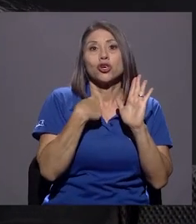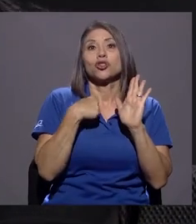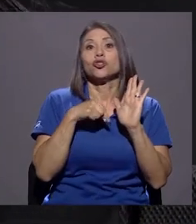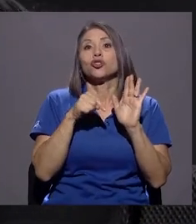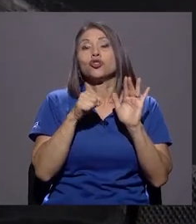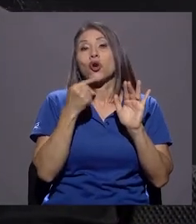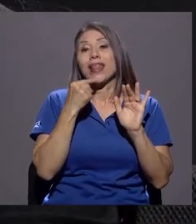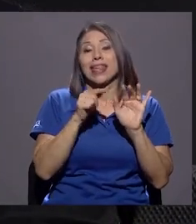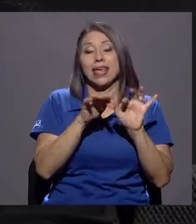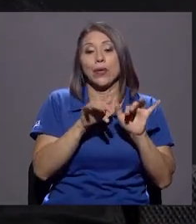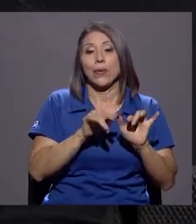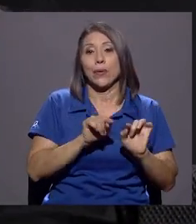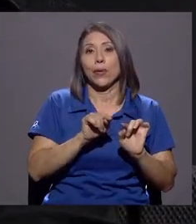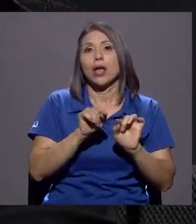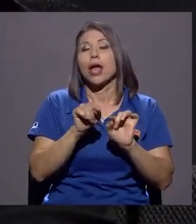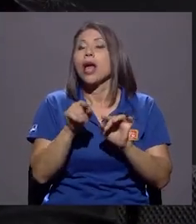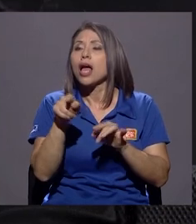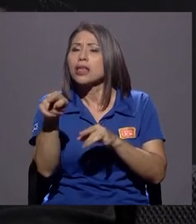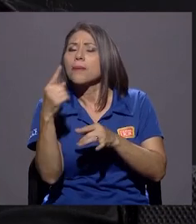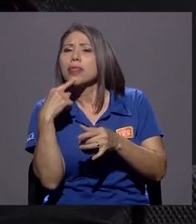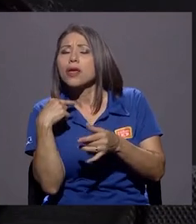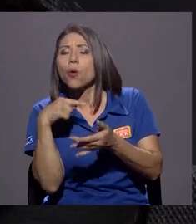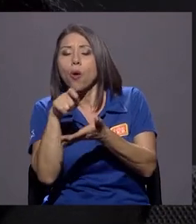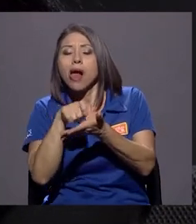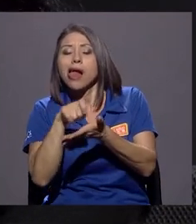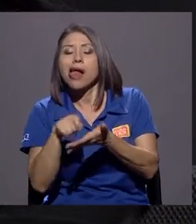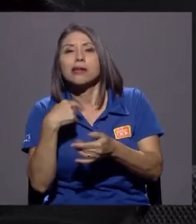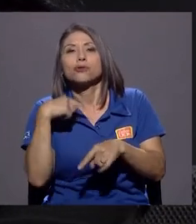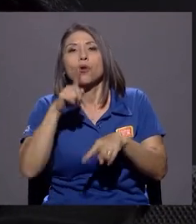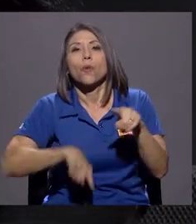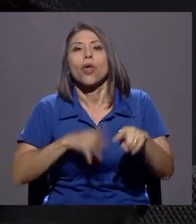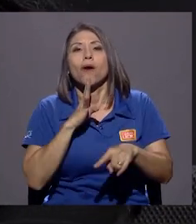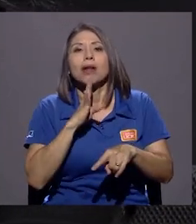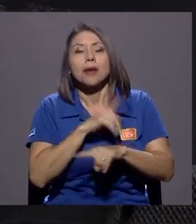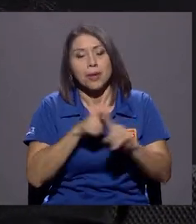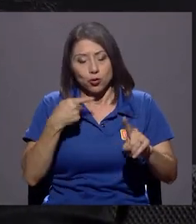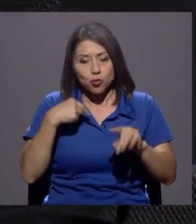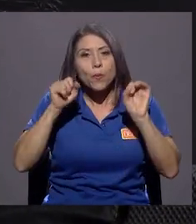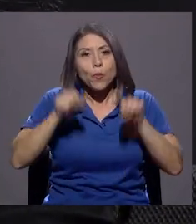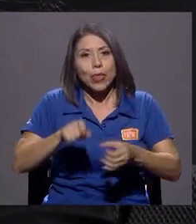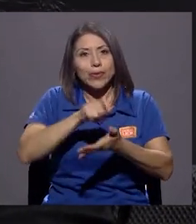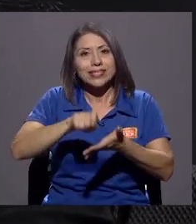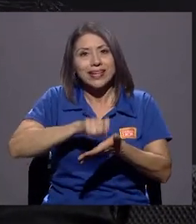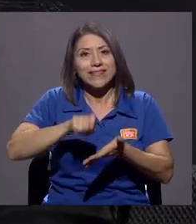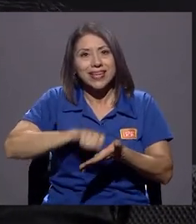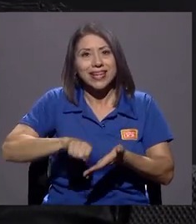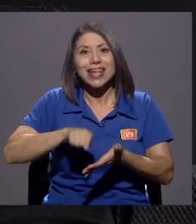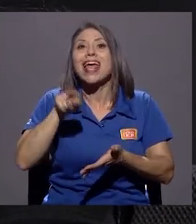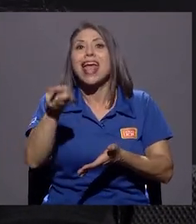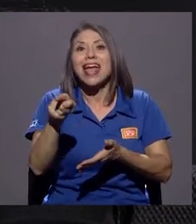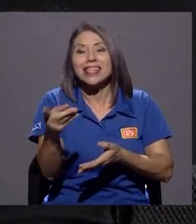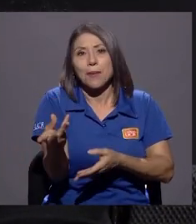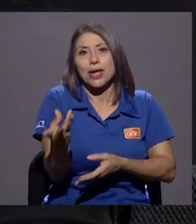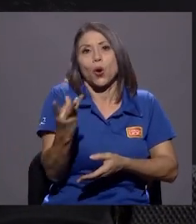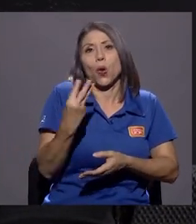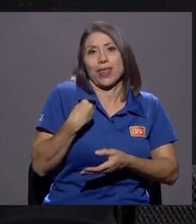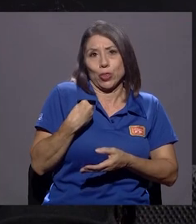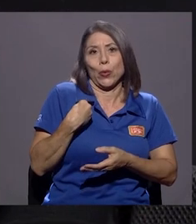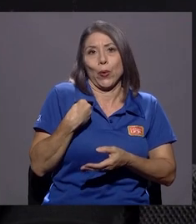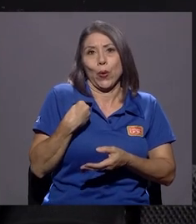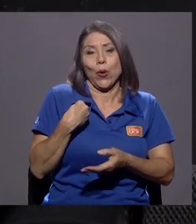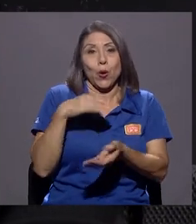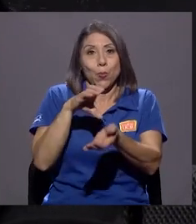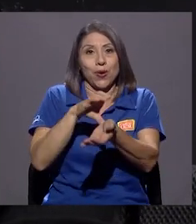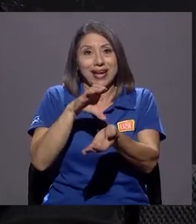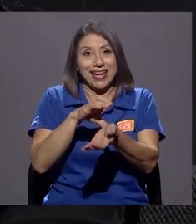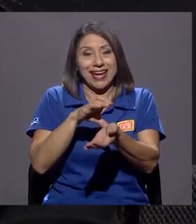no puedo hablar, pero yo sí puedo escribir, y me comentó, y tengo todos los antecedentes de su caso, como la clínica del